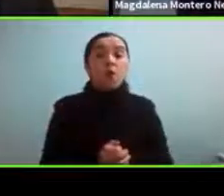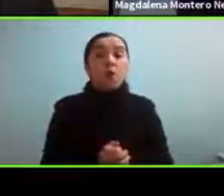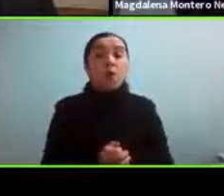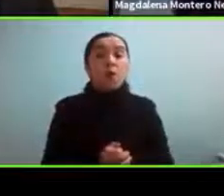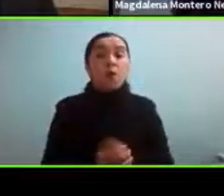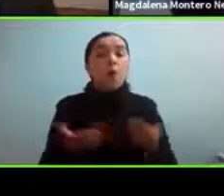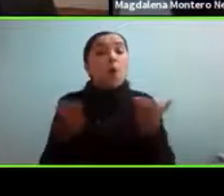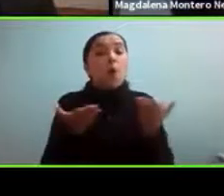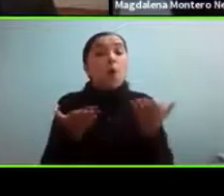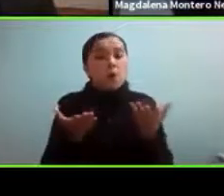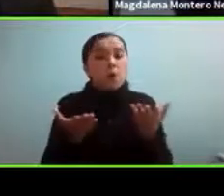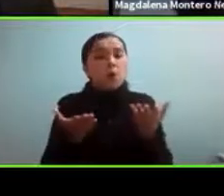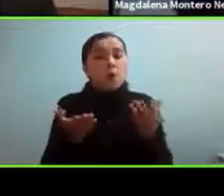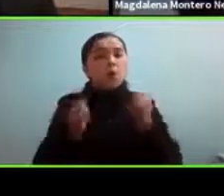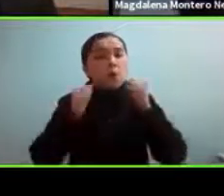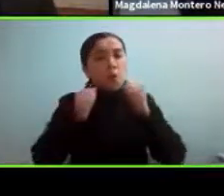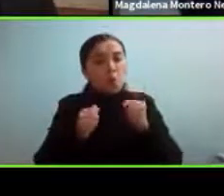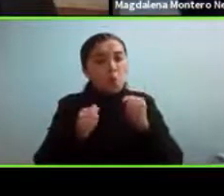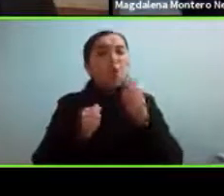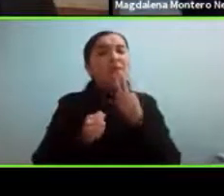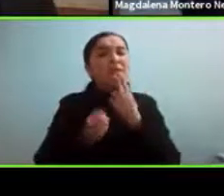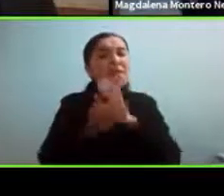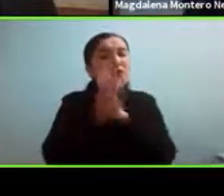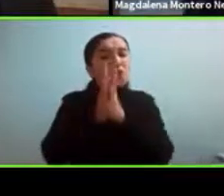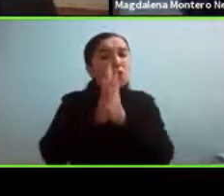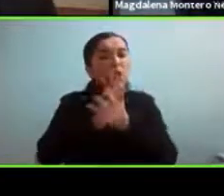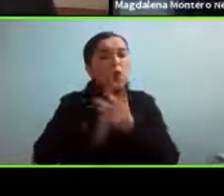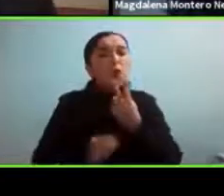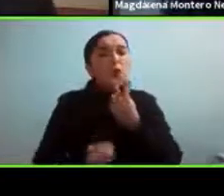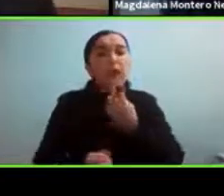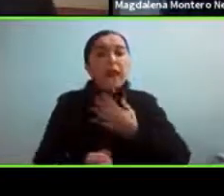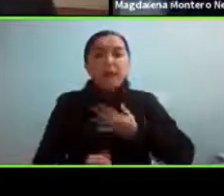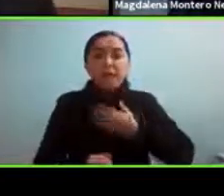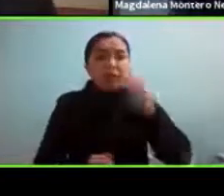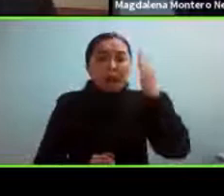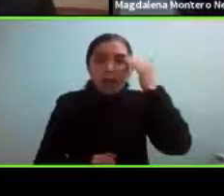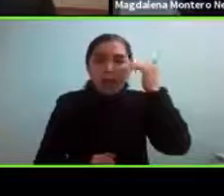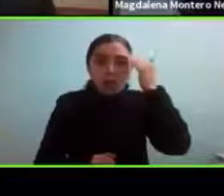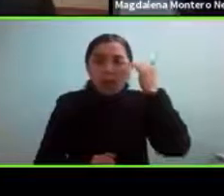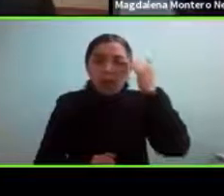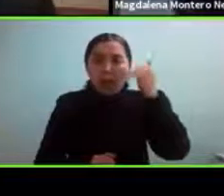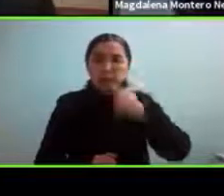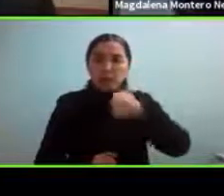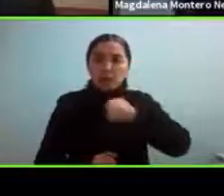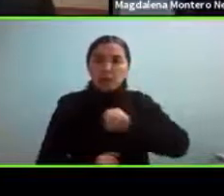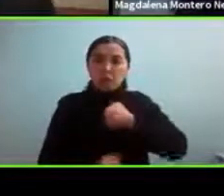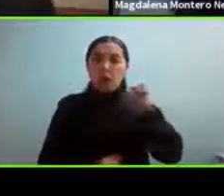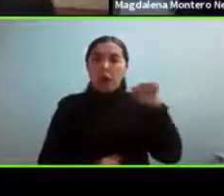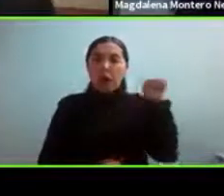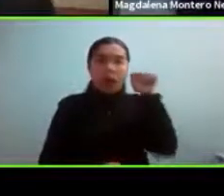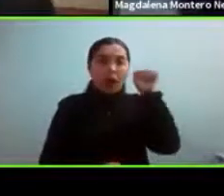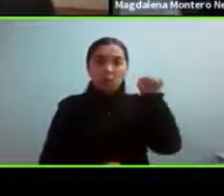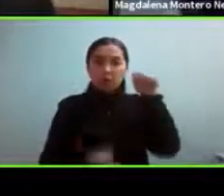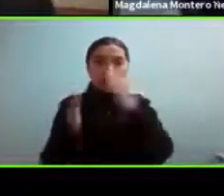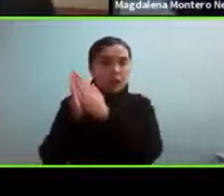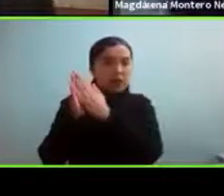de que uno pueda vivir toda su vida sin saber algo tan importante como que uno está dentro del espectro autista.